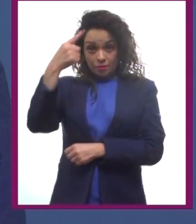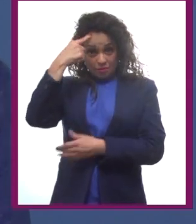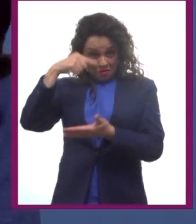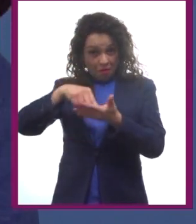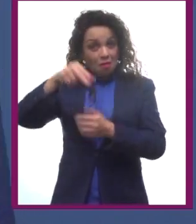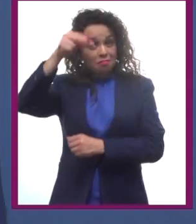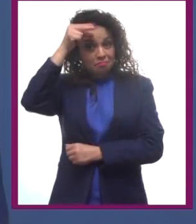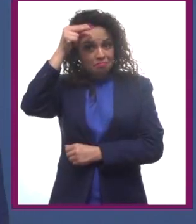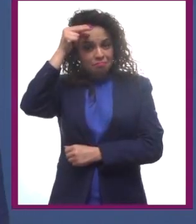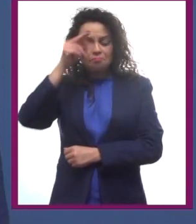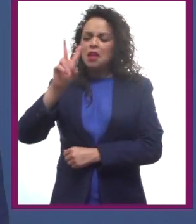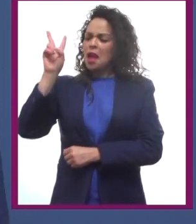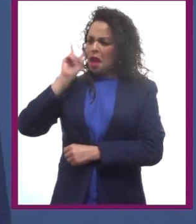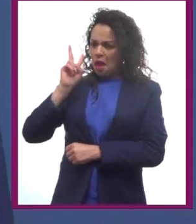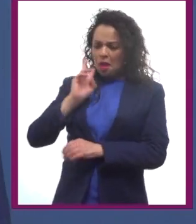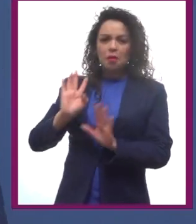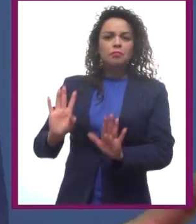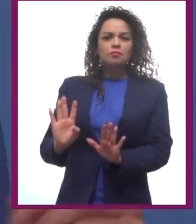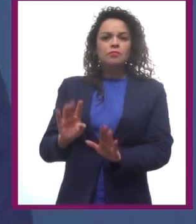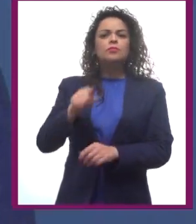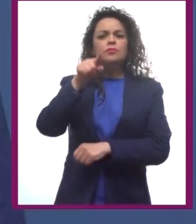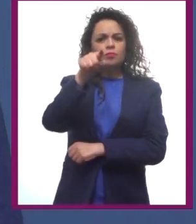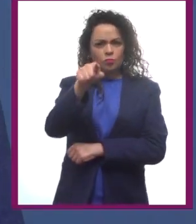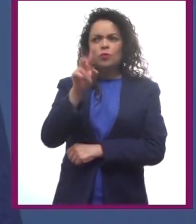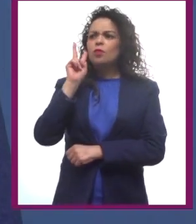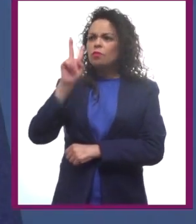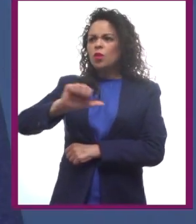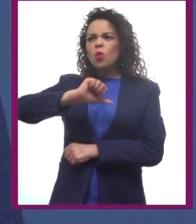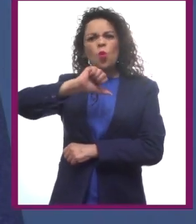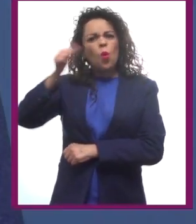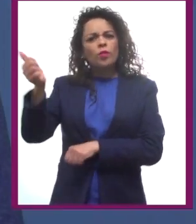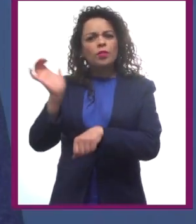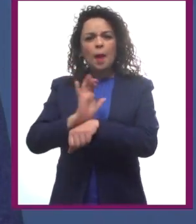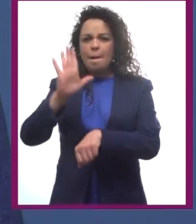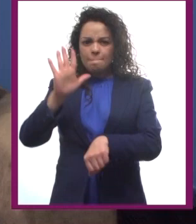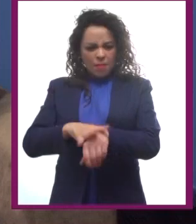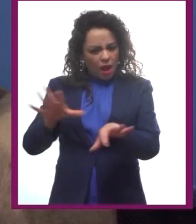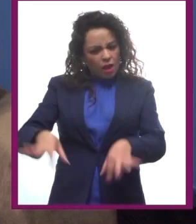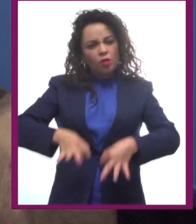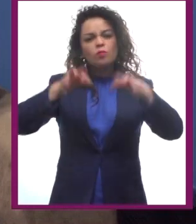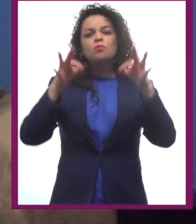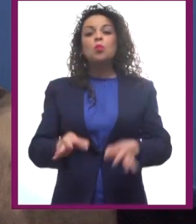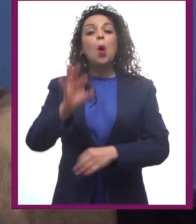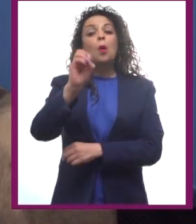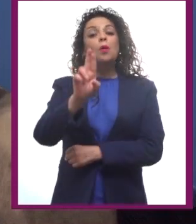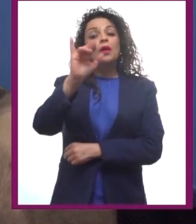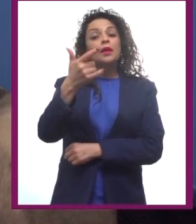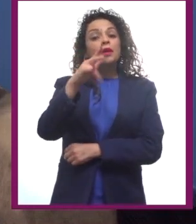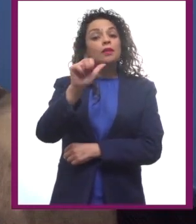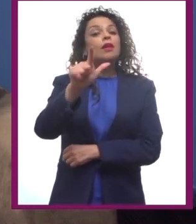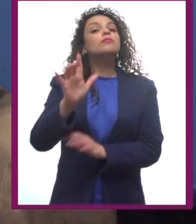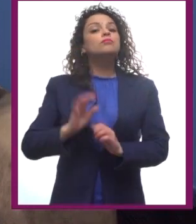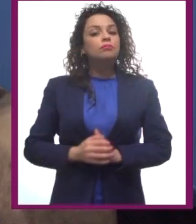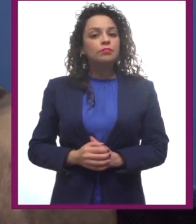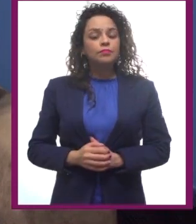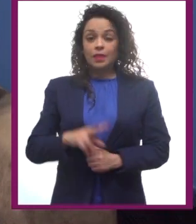Pues te reto que encontres una película mucho más original. Pues de hecho, es algo complicado. ¿Ustedes conocen